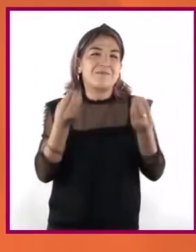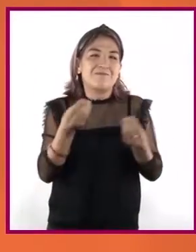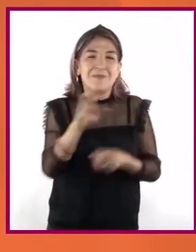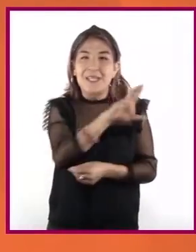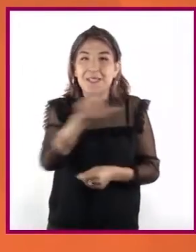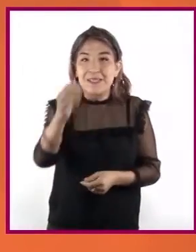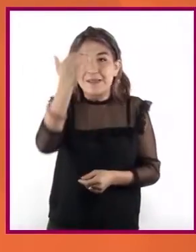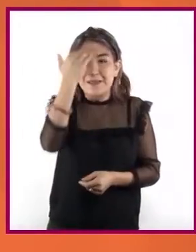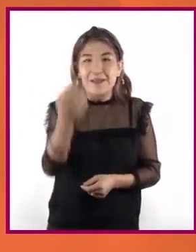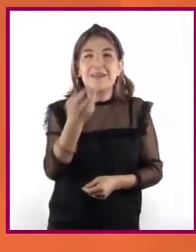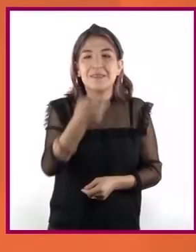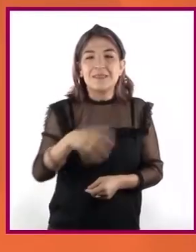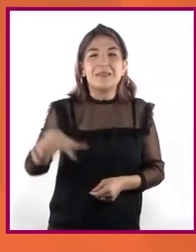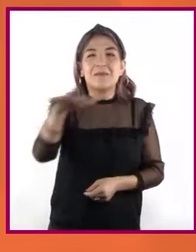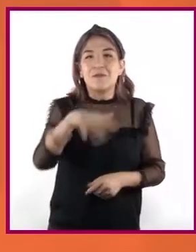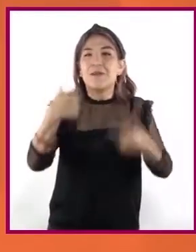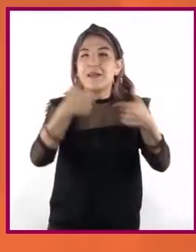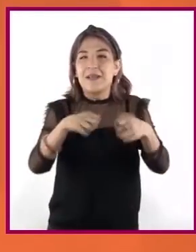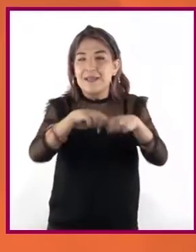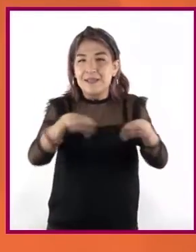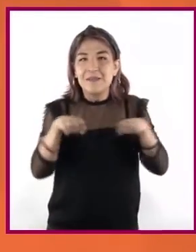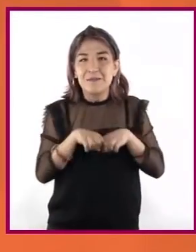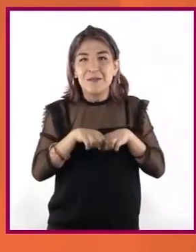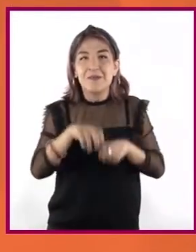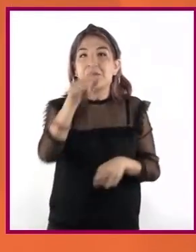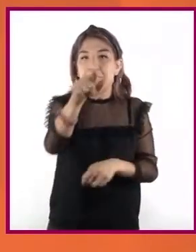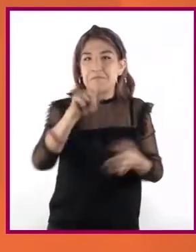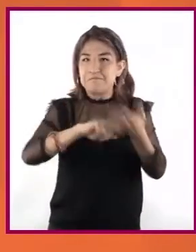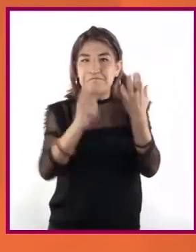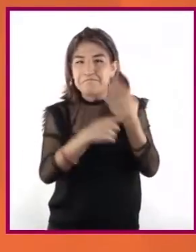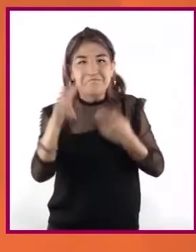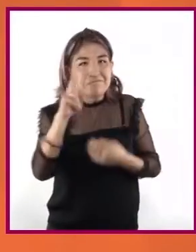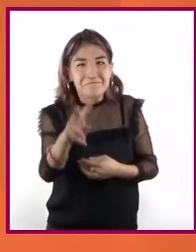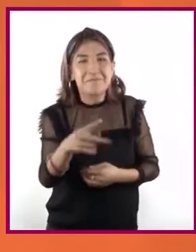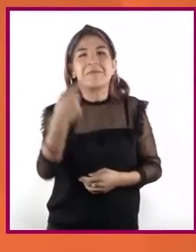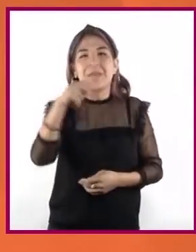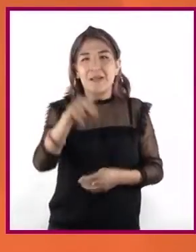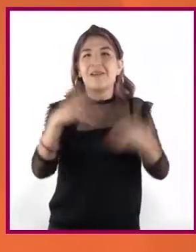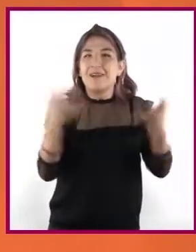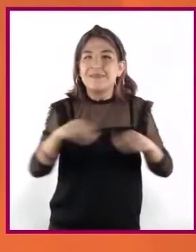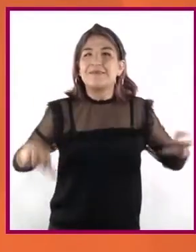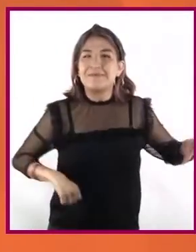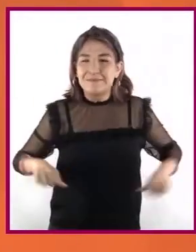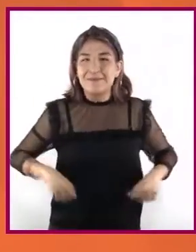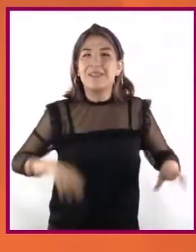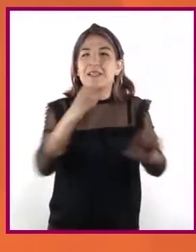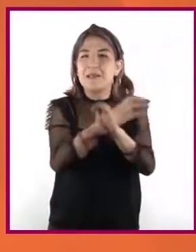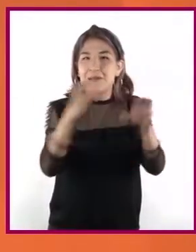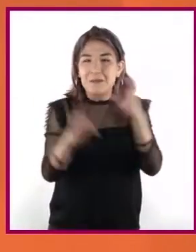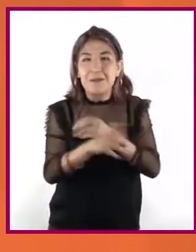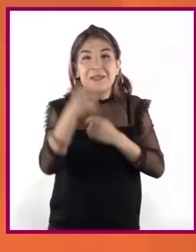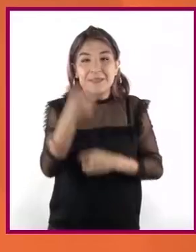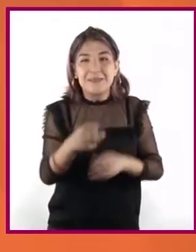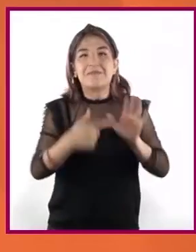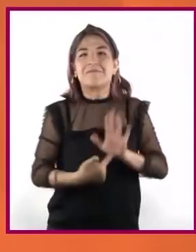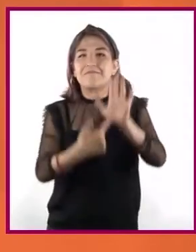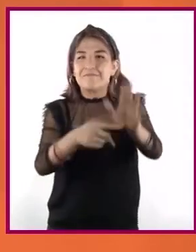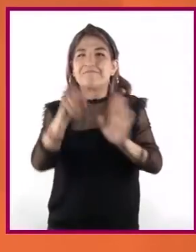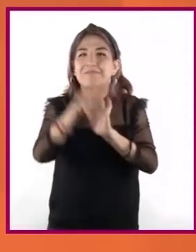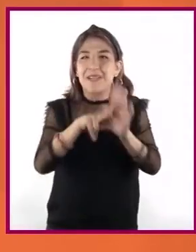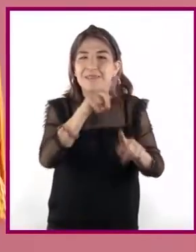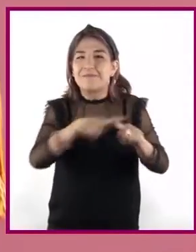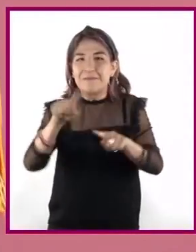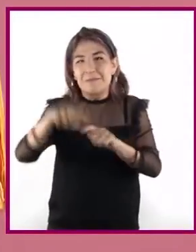reconocimiento al gran equipo que ustedes no ven, pero que hace posible la realización de esta estrategia